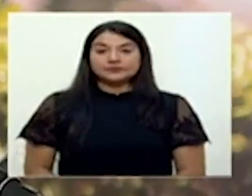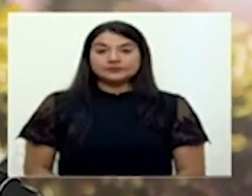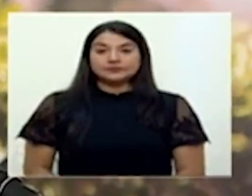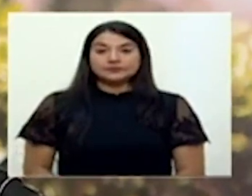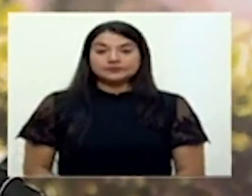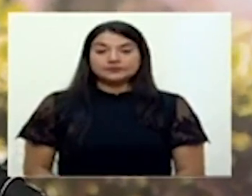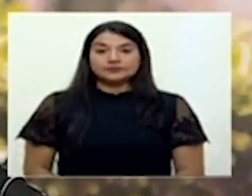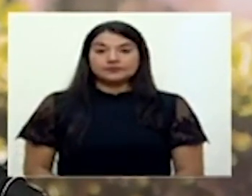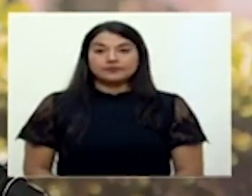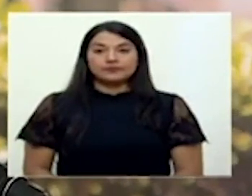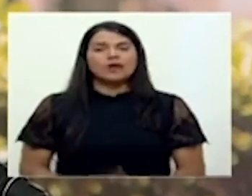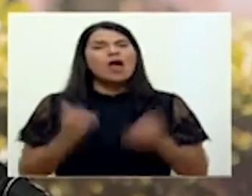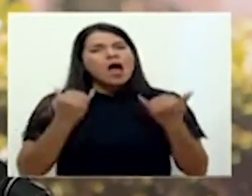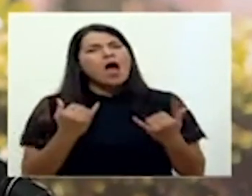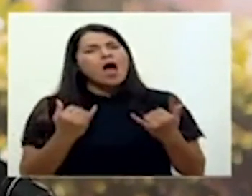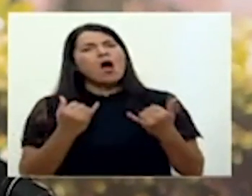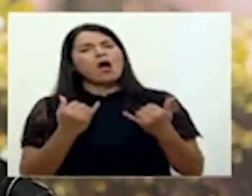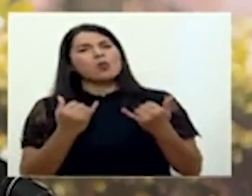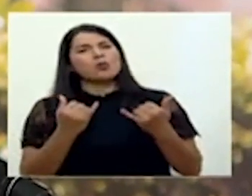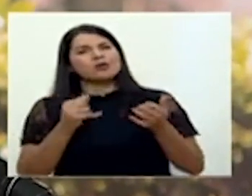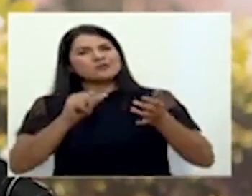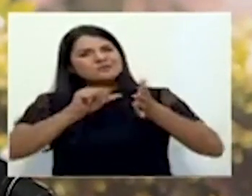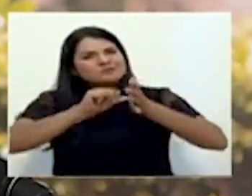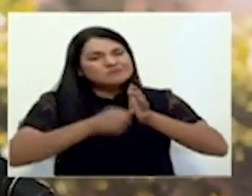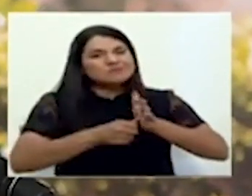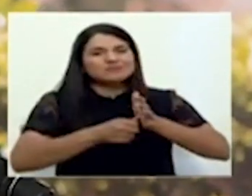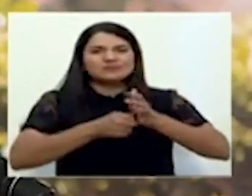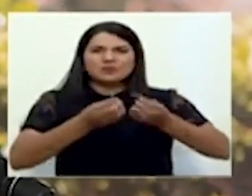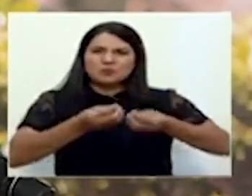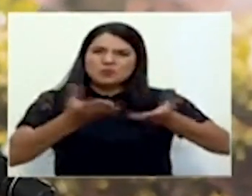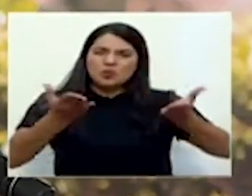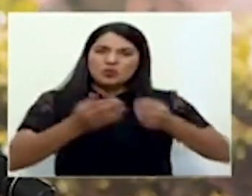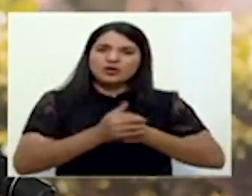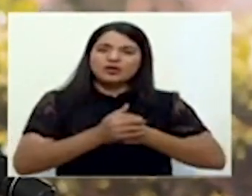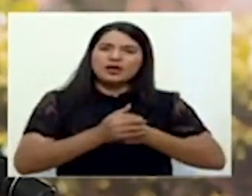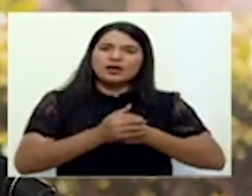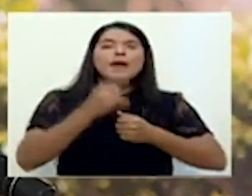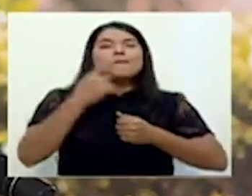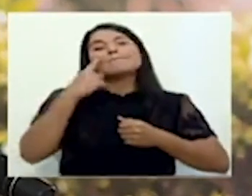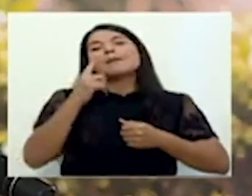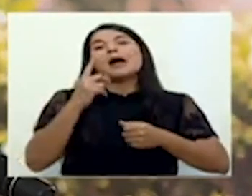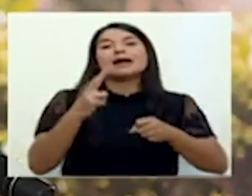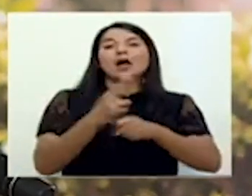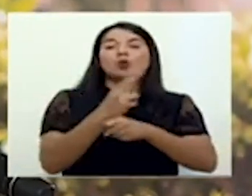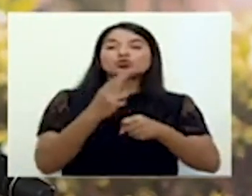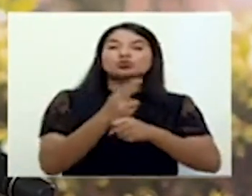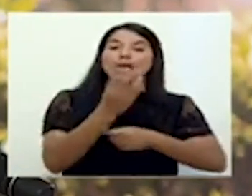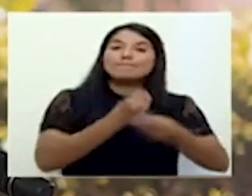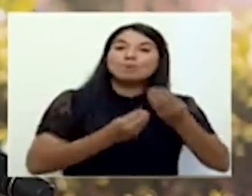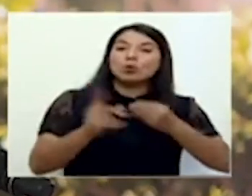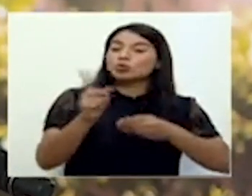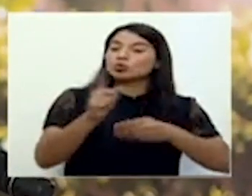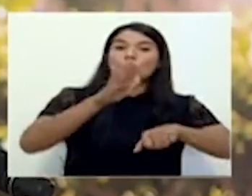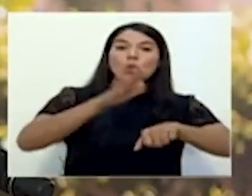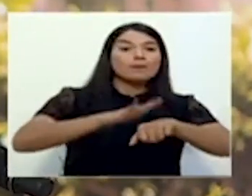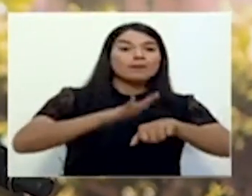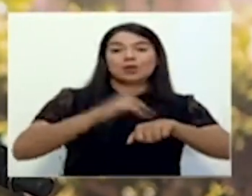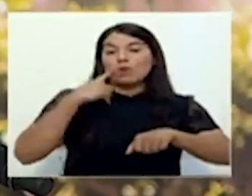Se está insistiendo públicamente en cuanto al uso de productos no autorizados por salud